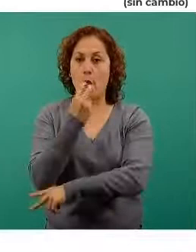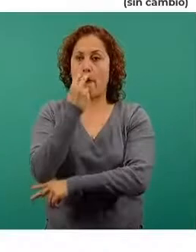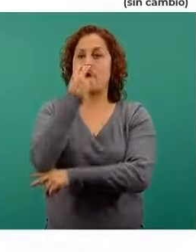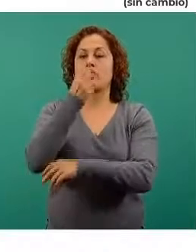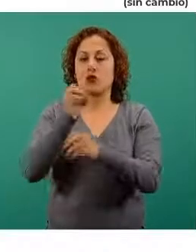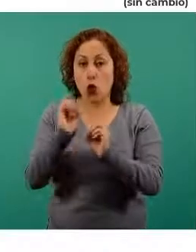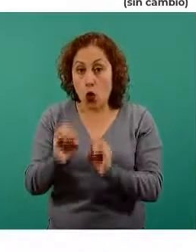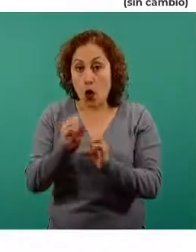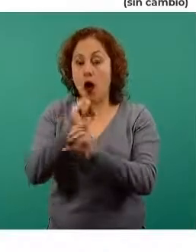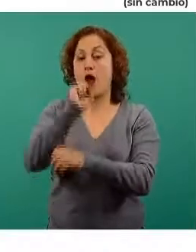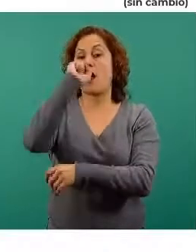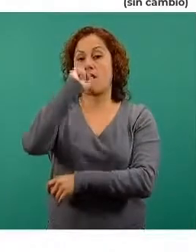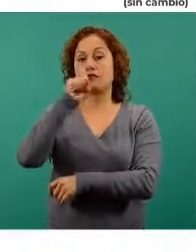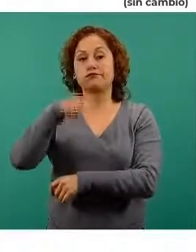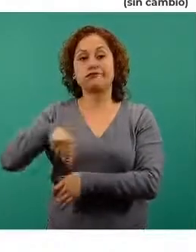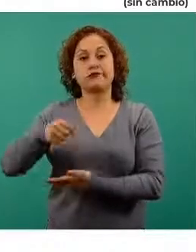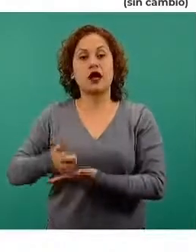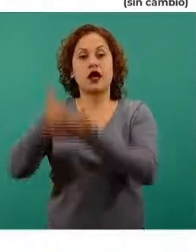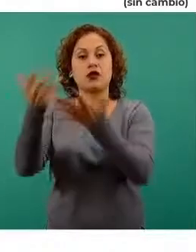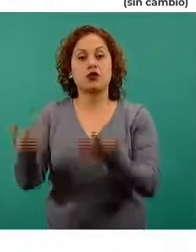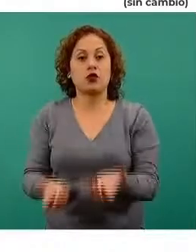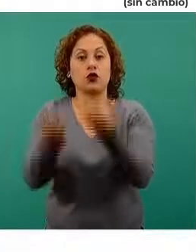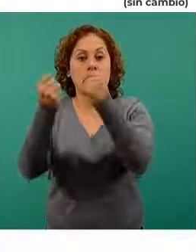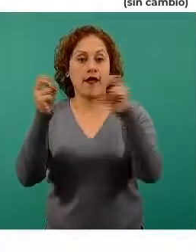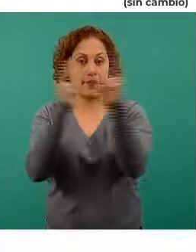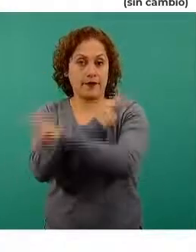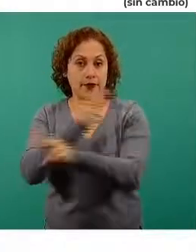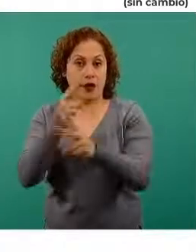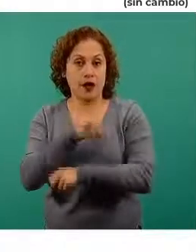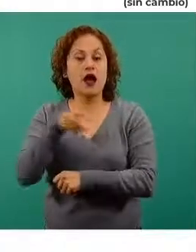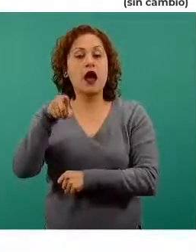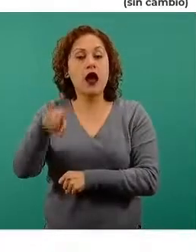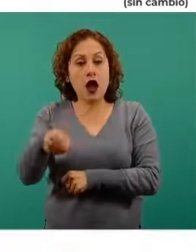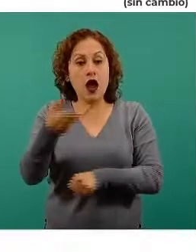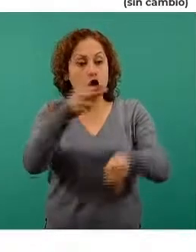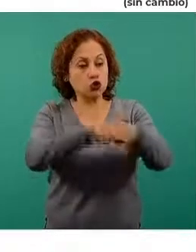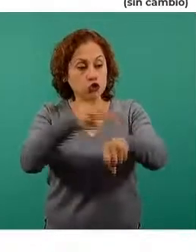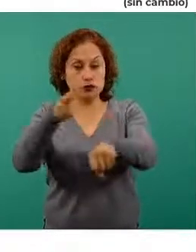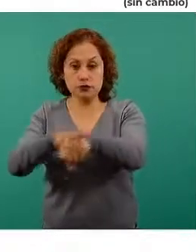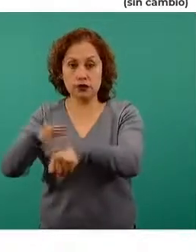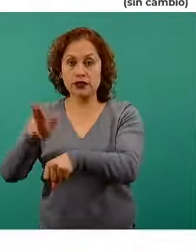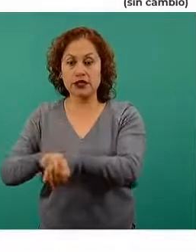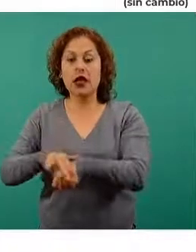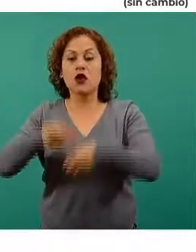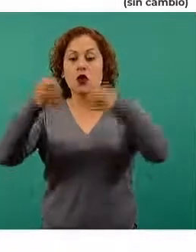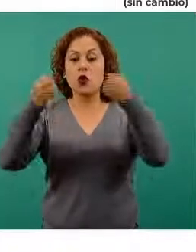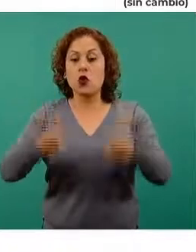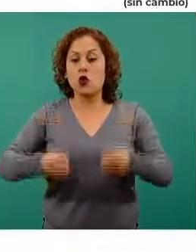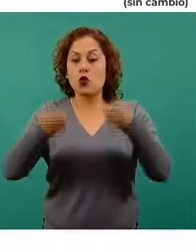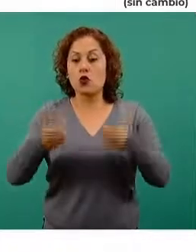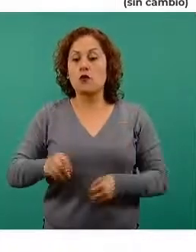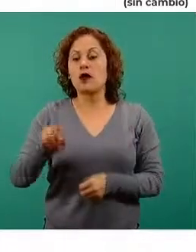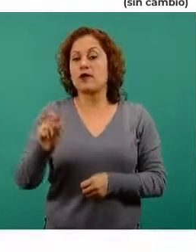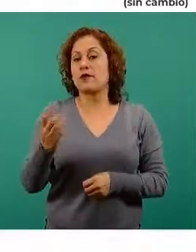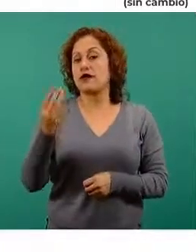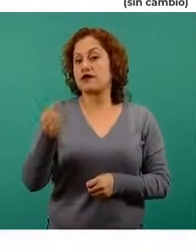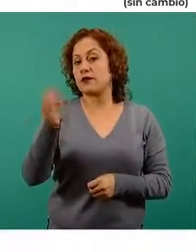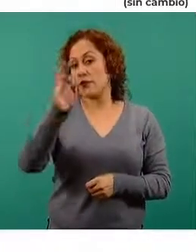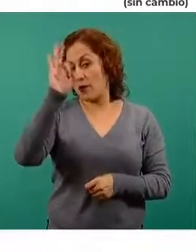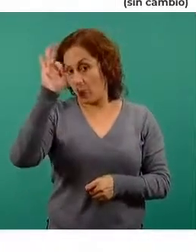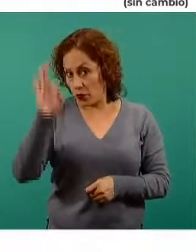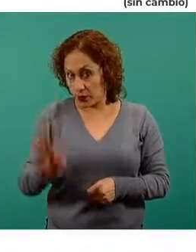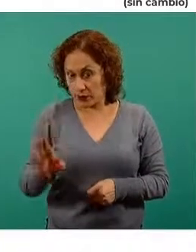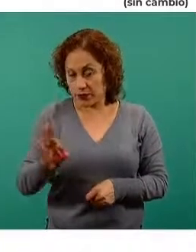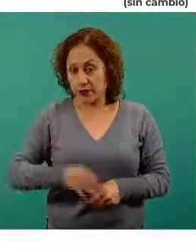respirando y viviendo, tenemos una ocupación nacional del 29 por ciento. Una